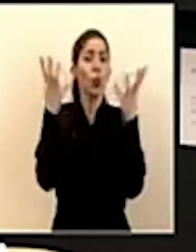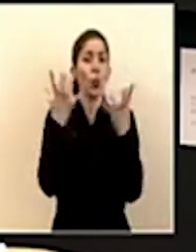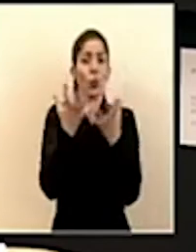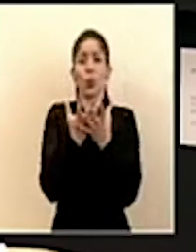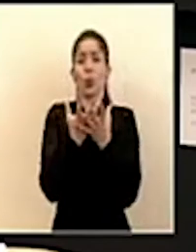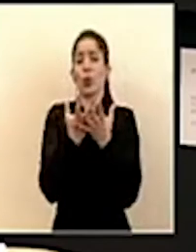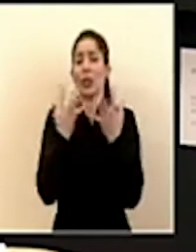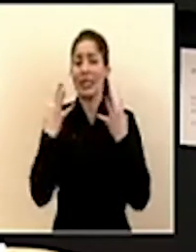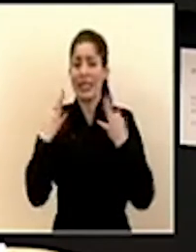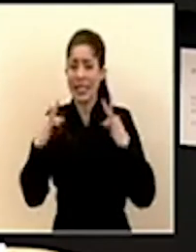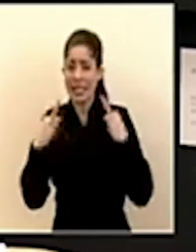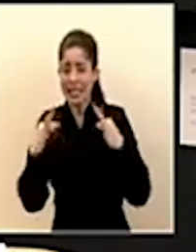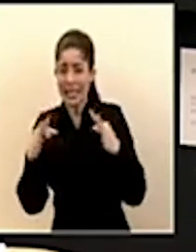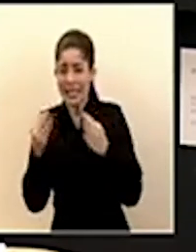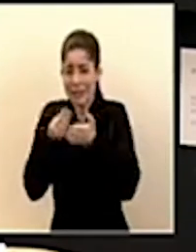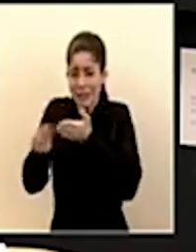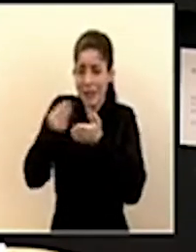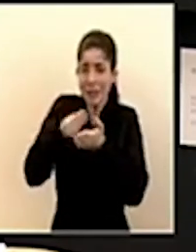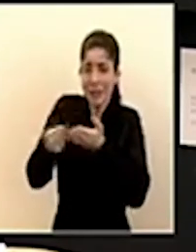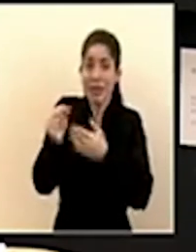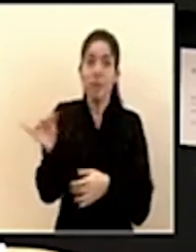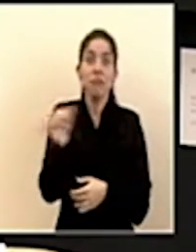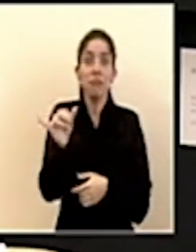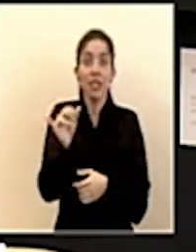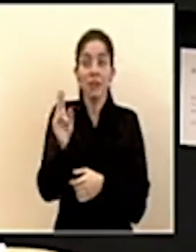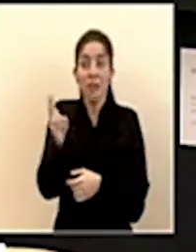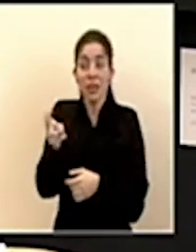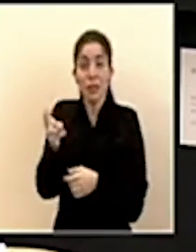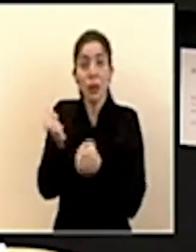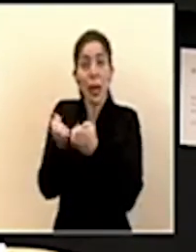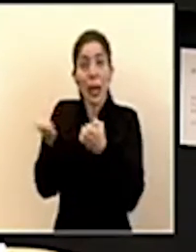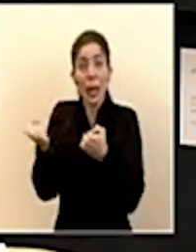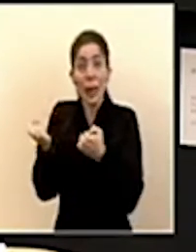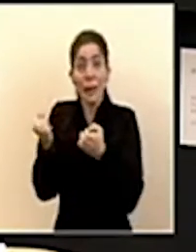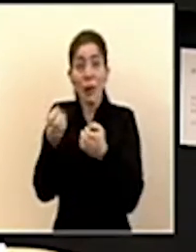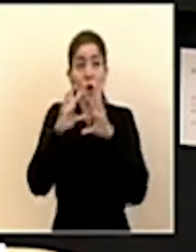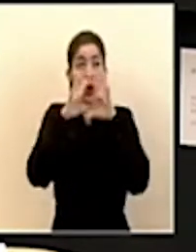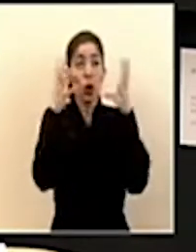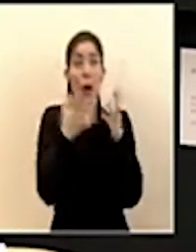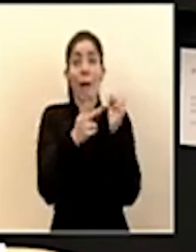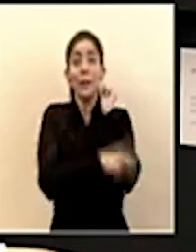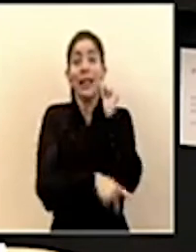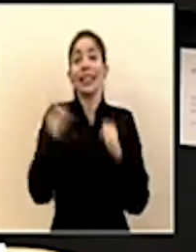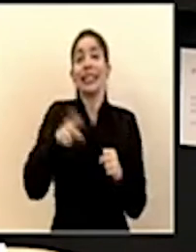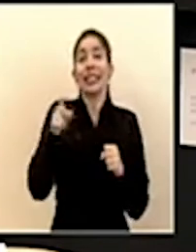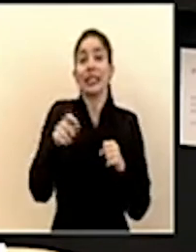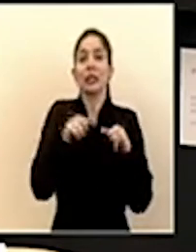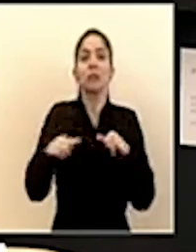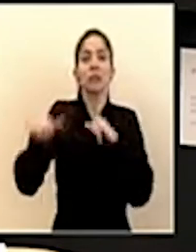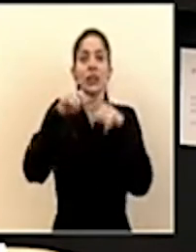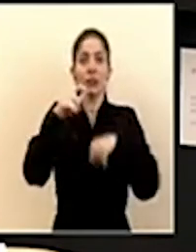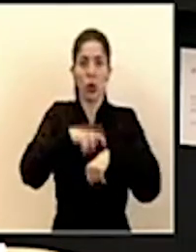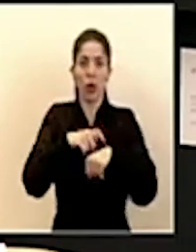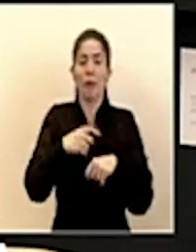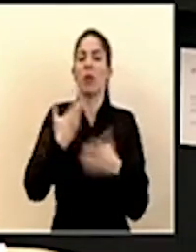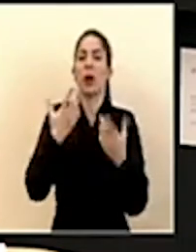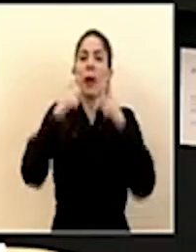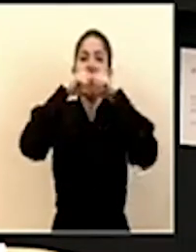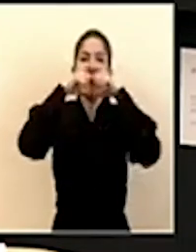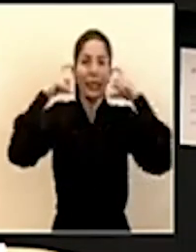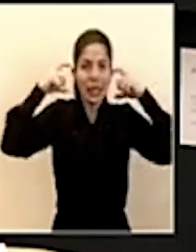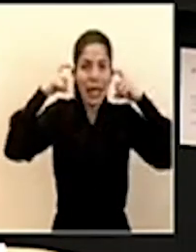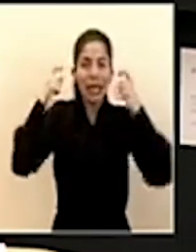tratando de adquirir el mismo equipo para todos los países del mundo estamos hablando de mascarillas